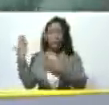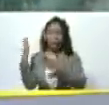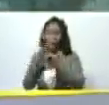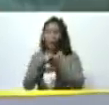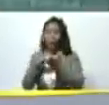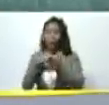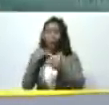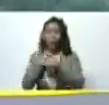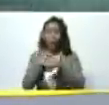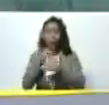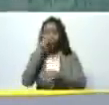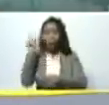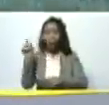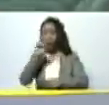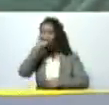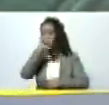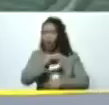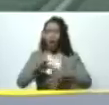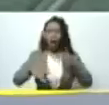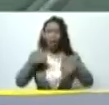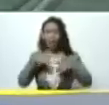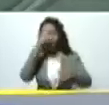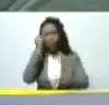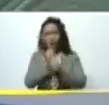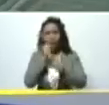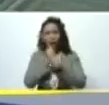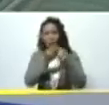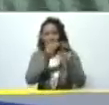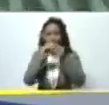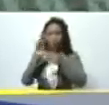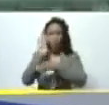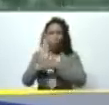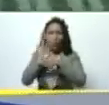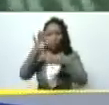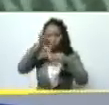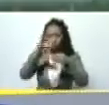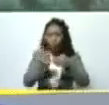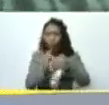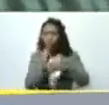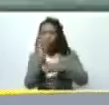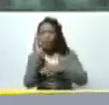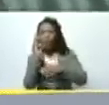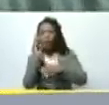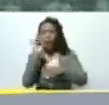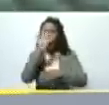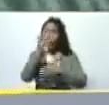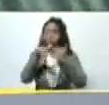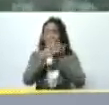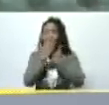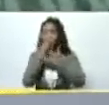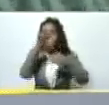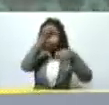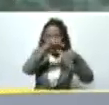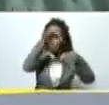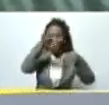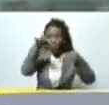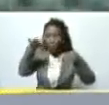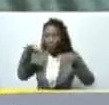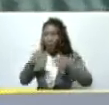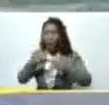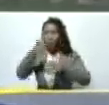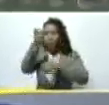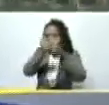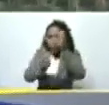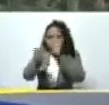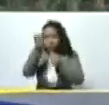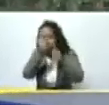que aman su actividad aman estar de las 4 de la mañana sembrando ordeñando